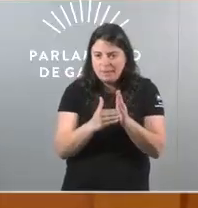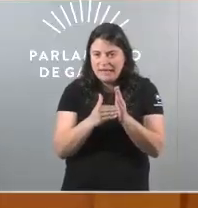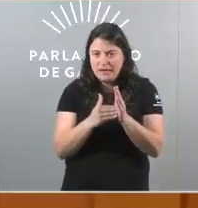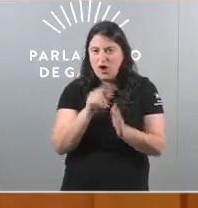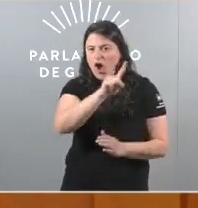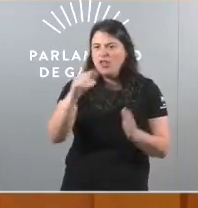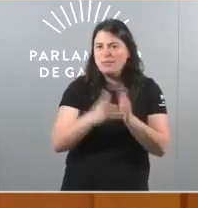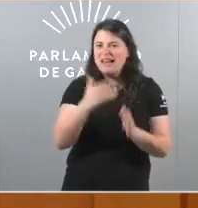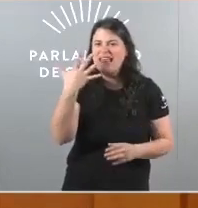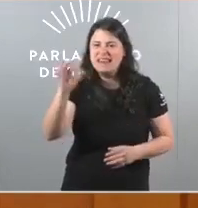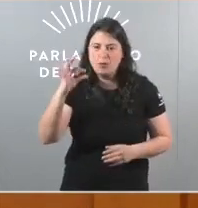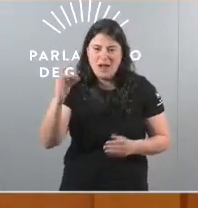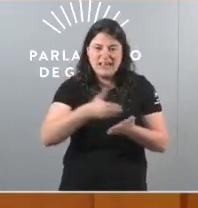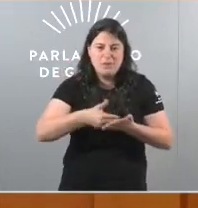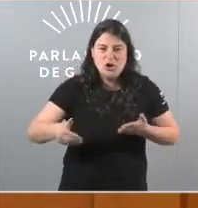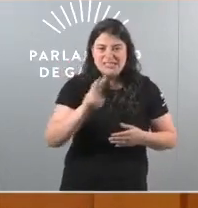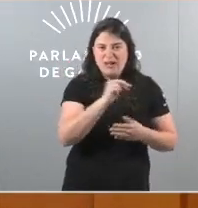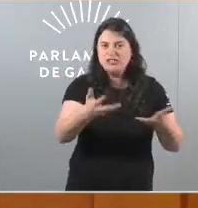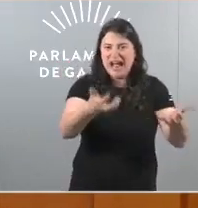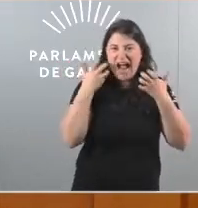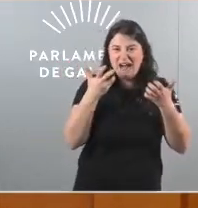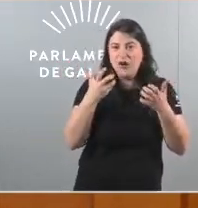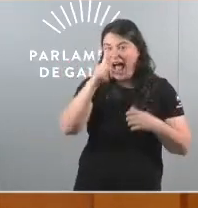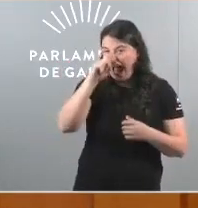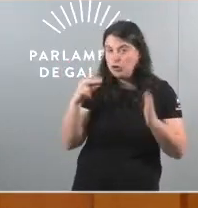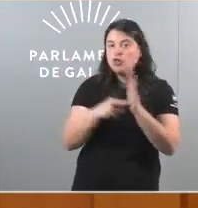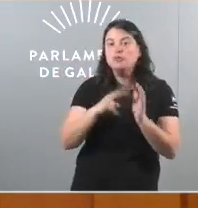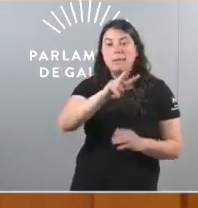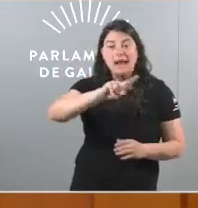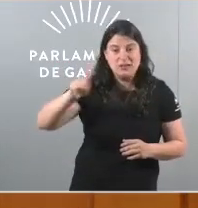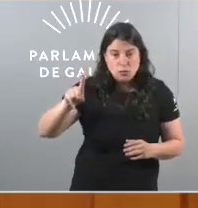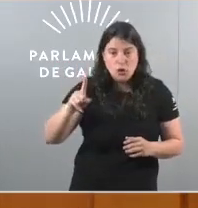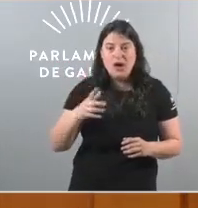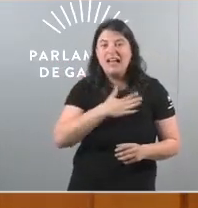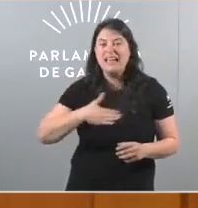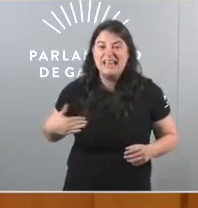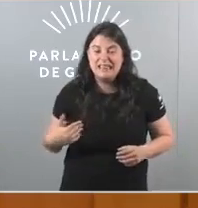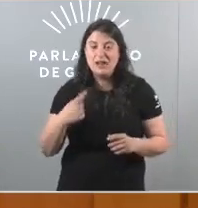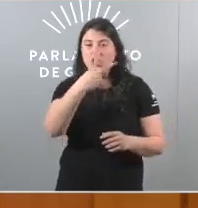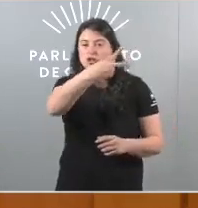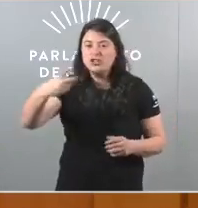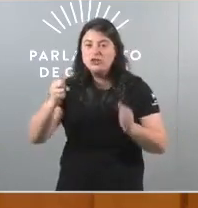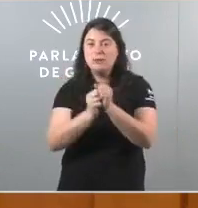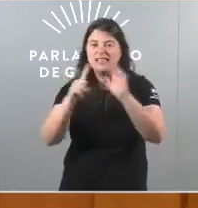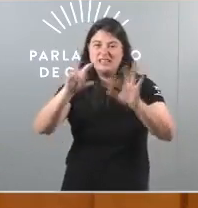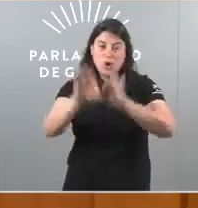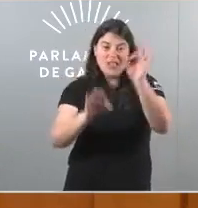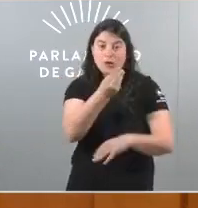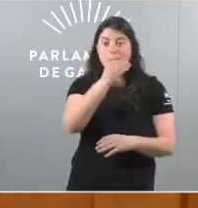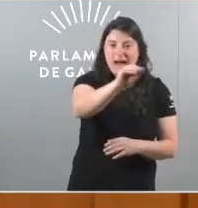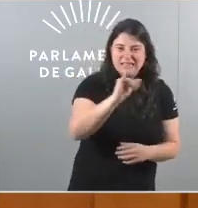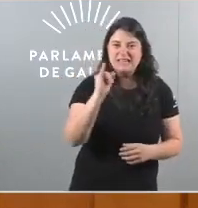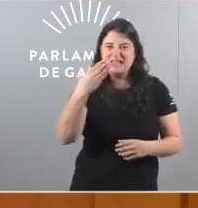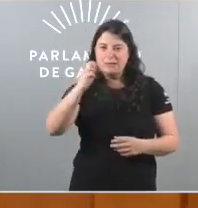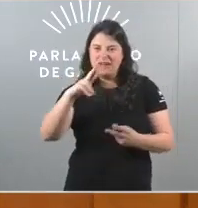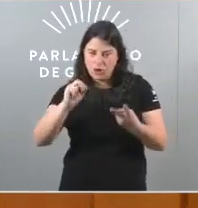millóns de euros de beneficios en 2021 un 226% máis para Iberdrola